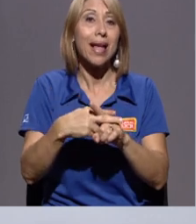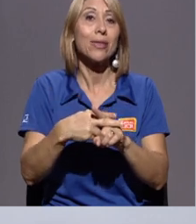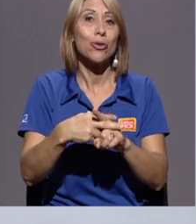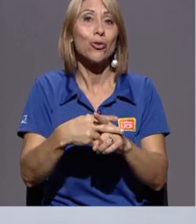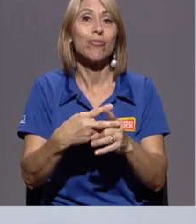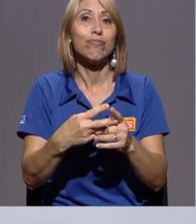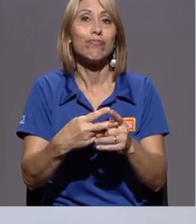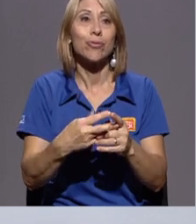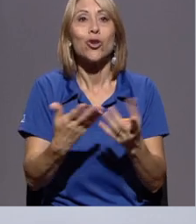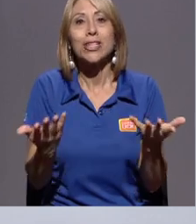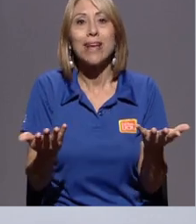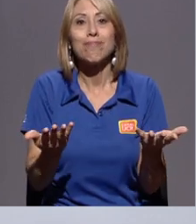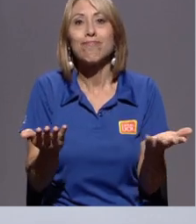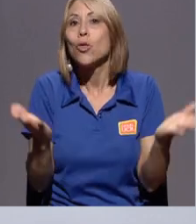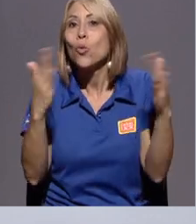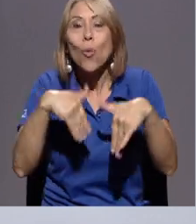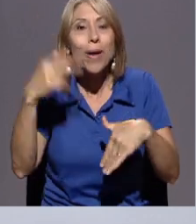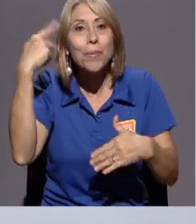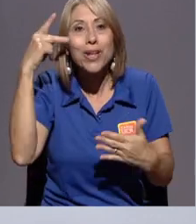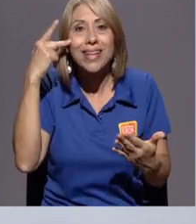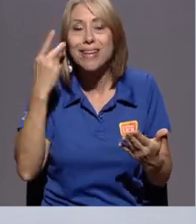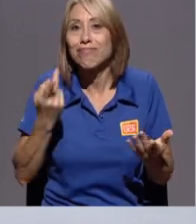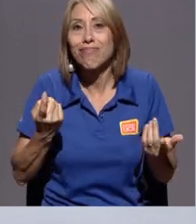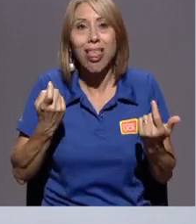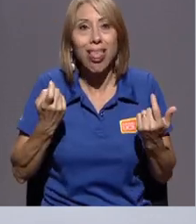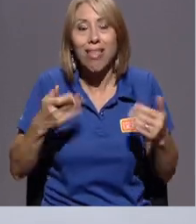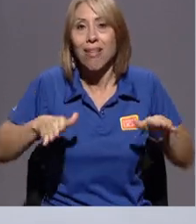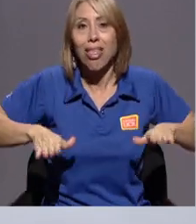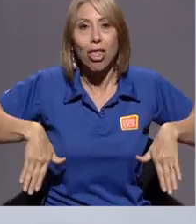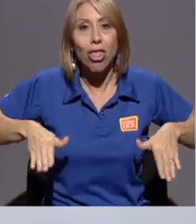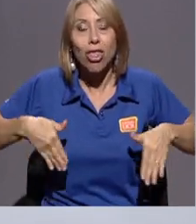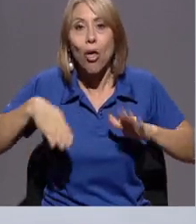es decir, la falta de política más bien, la ausencia política